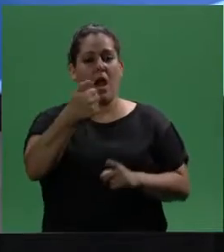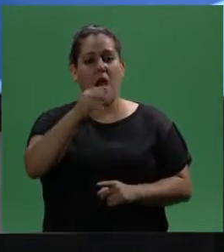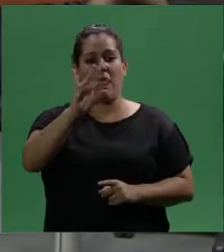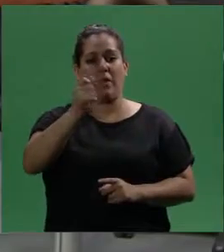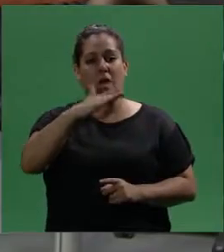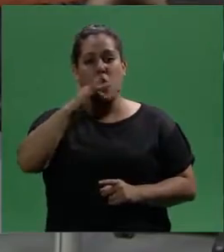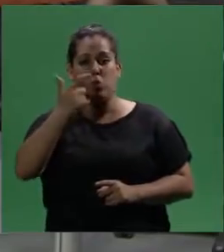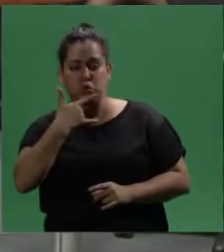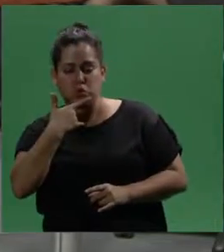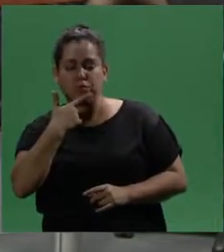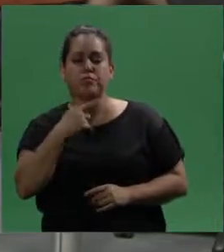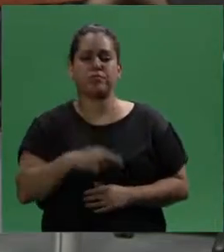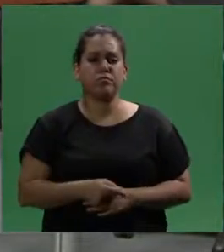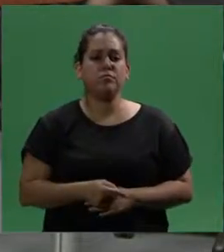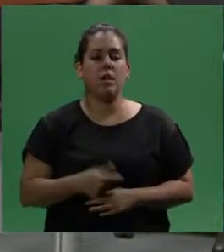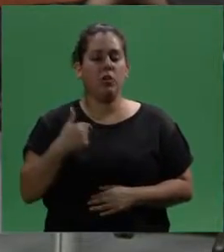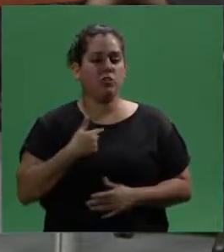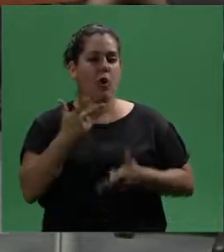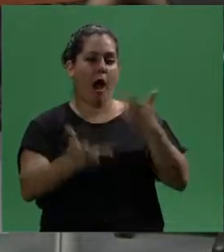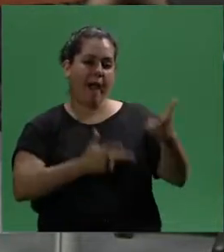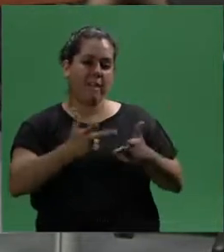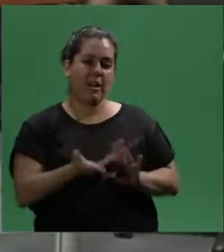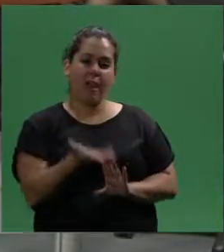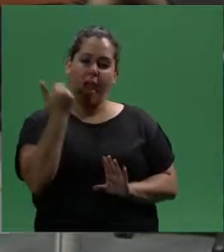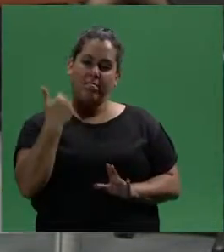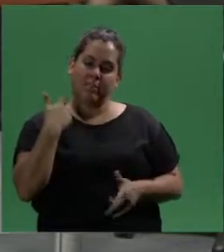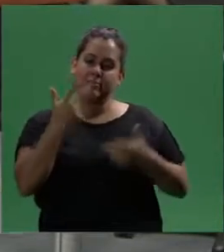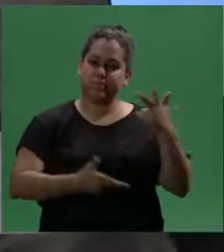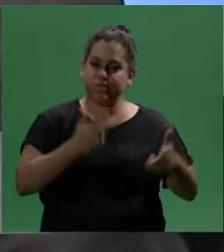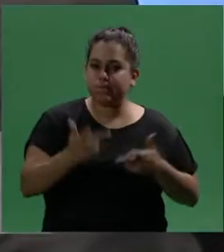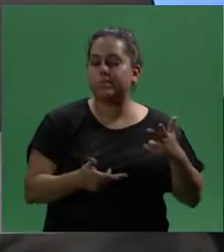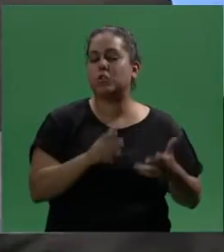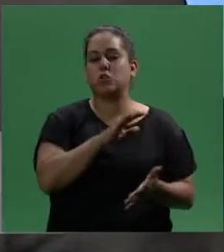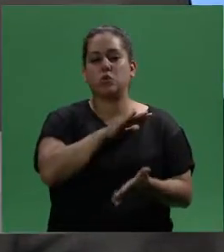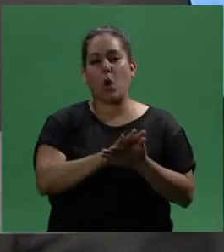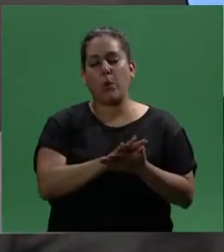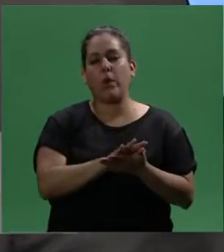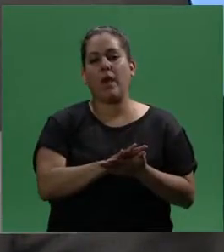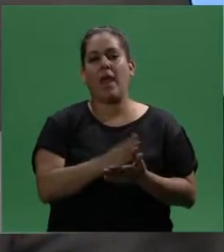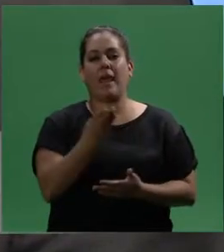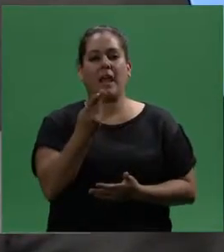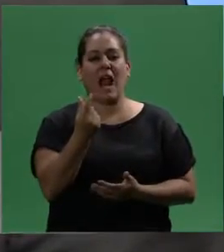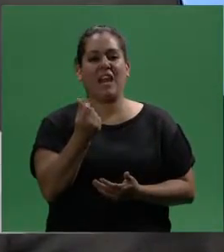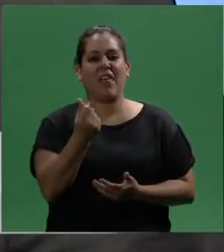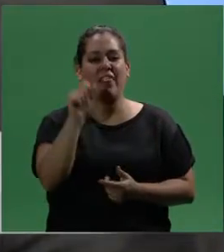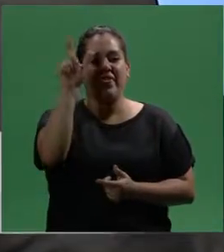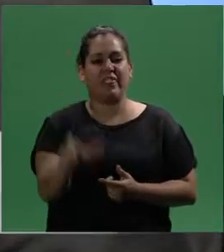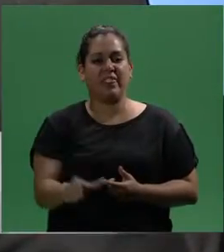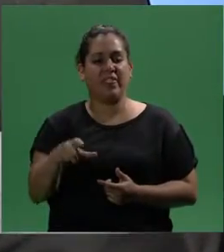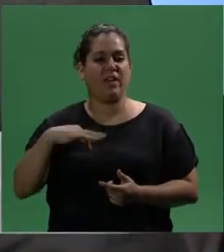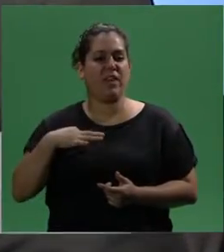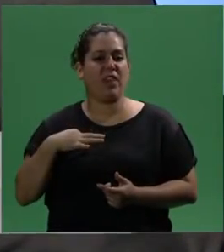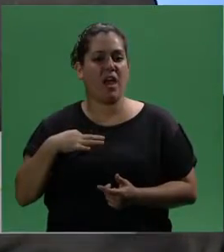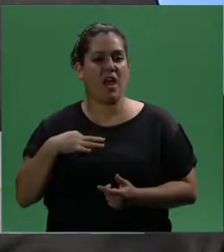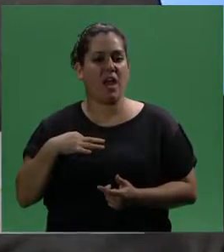Just. Daniel, sí. Tenemos, por eso yo hablé y se hincapié desde un comienzo, sobre la calidad de vida,